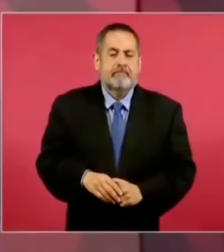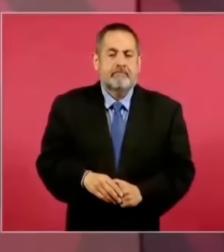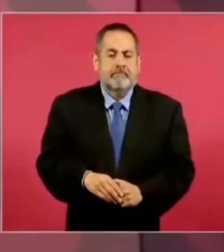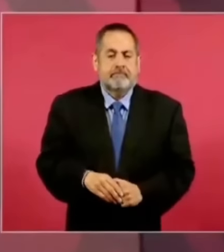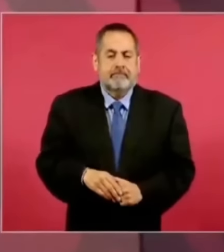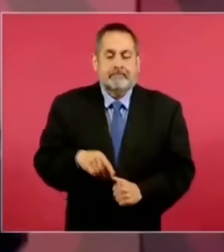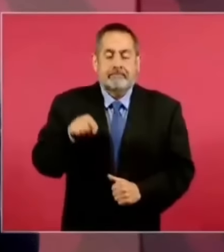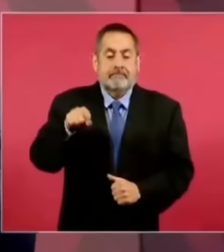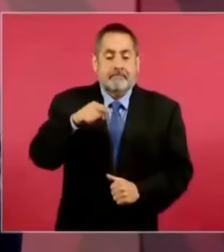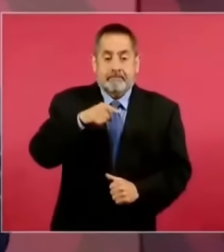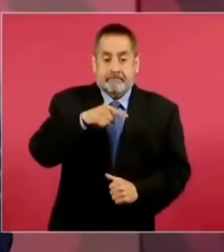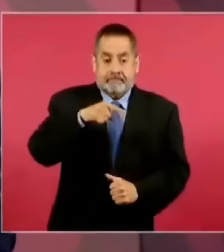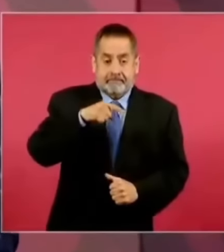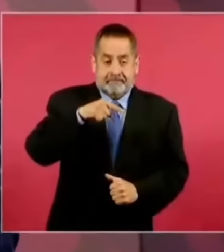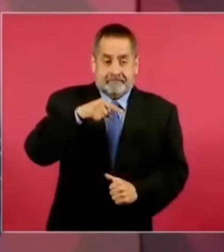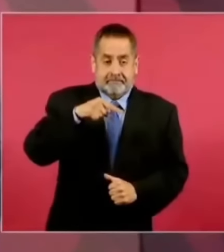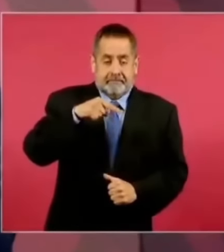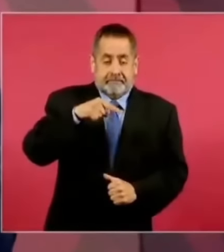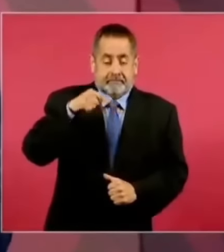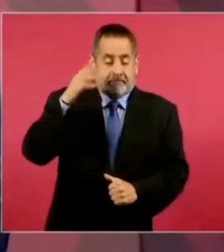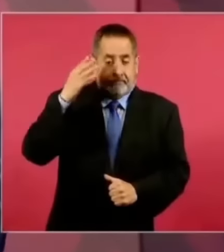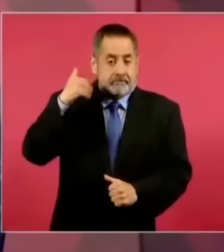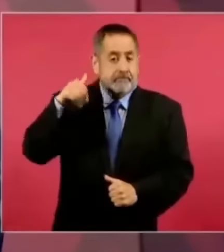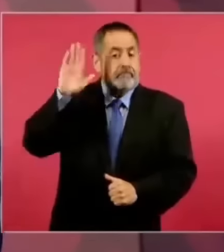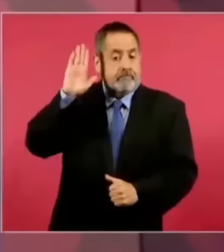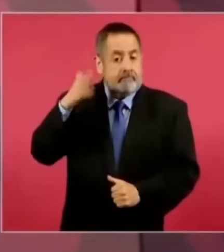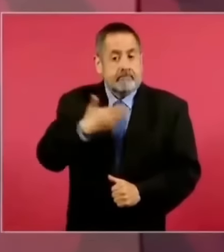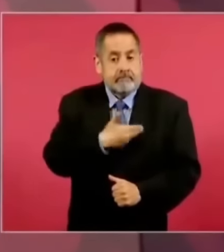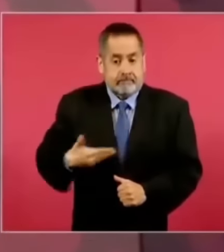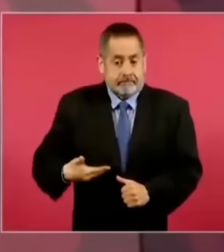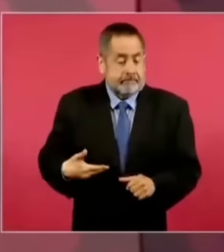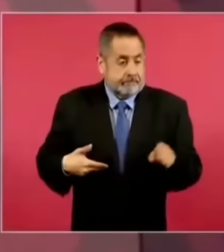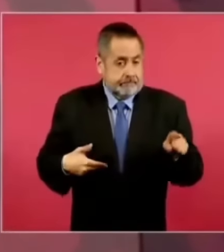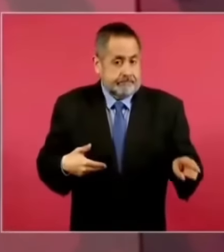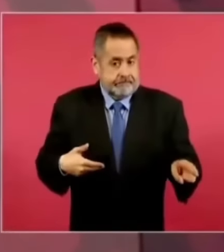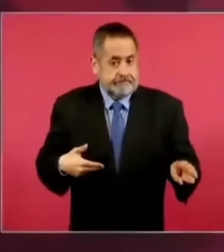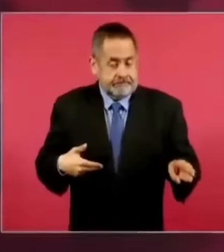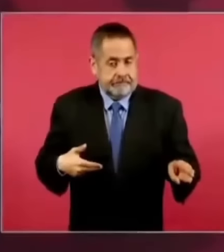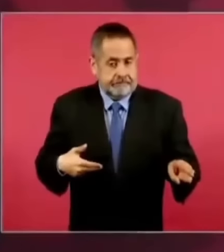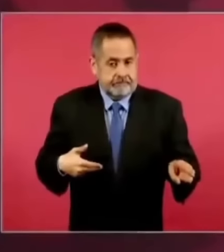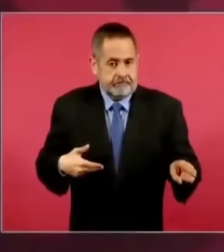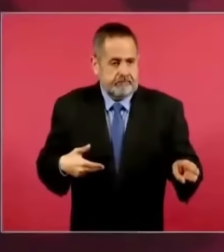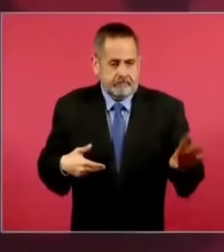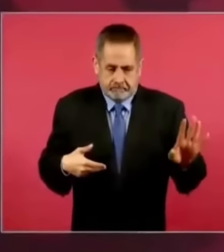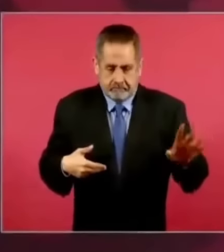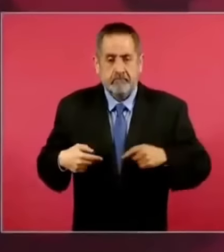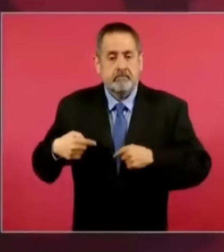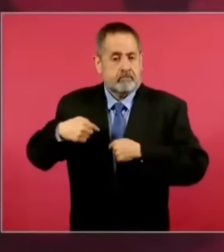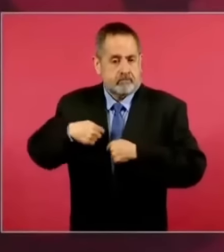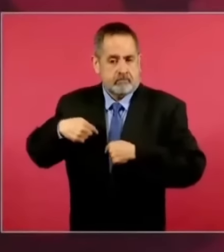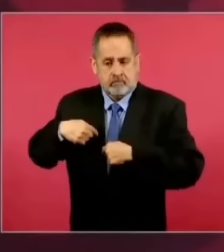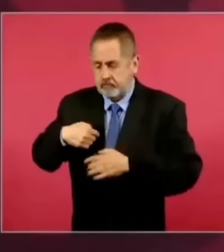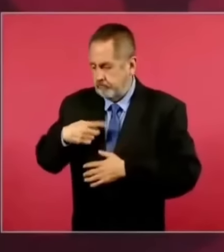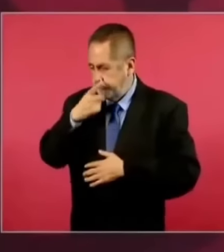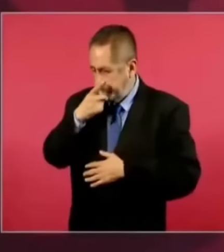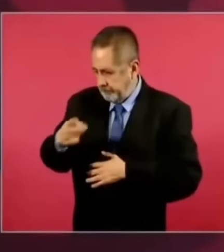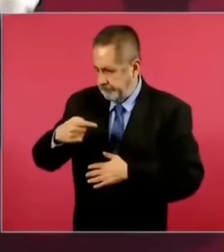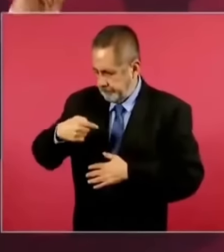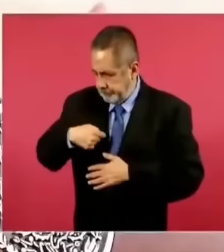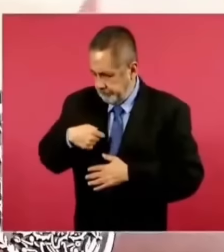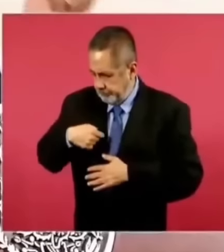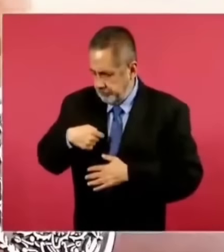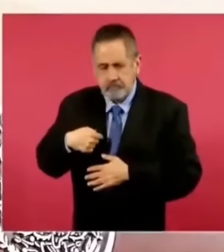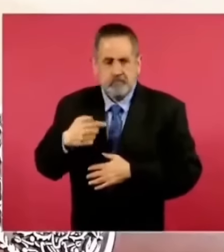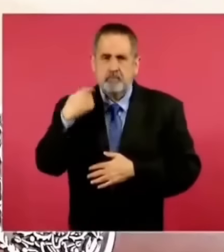cuando él estuvo de presidente, yo sostengo que no había